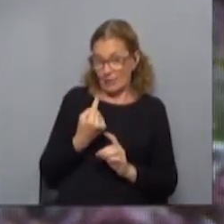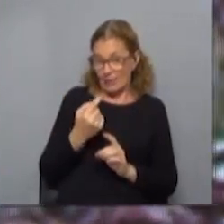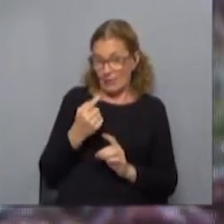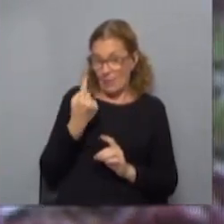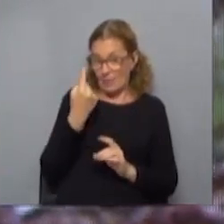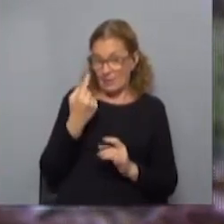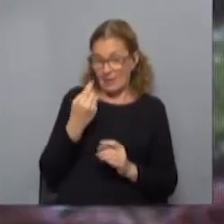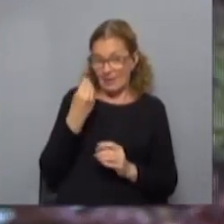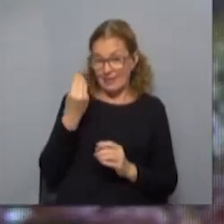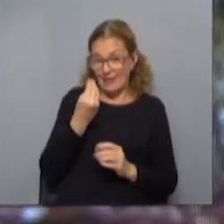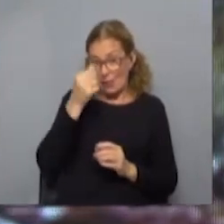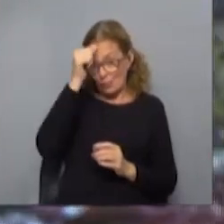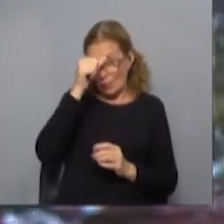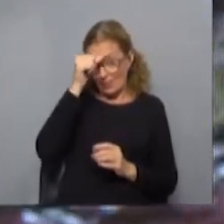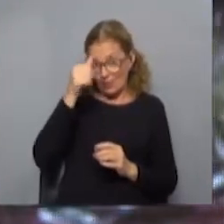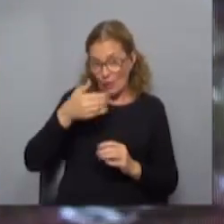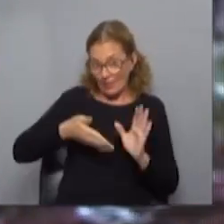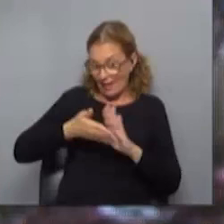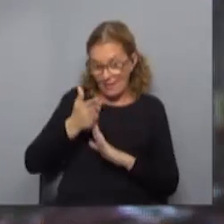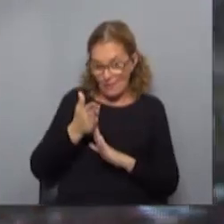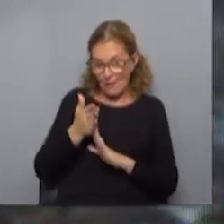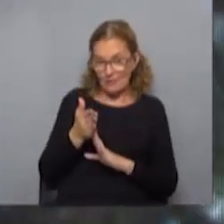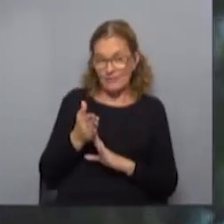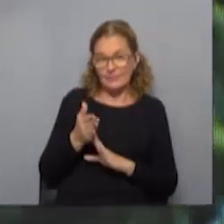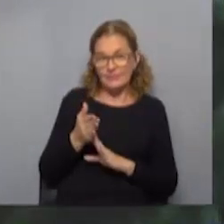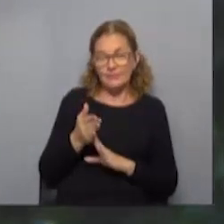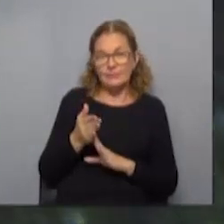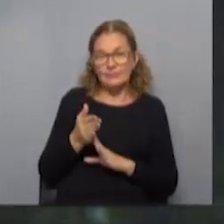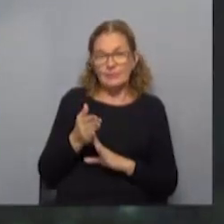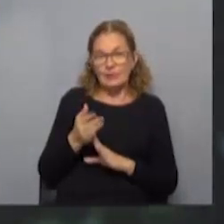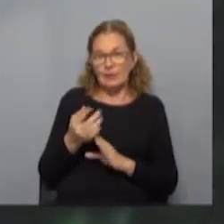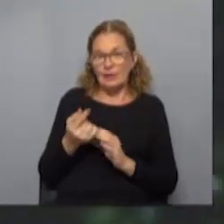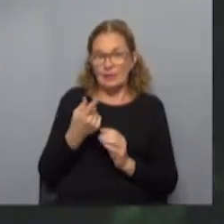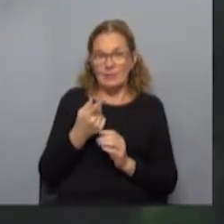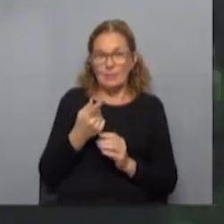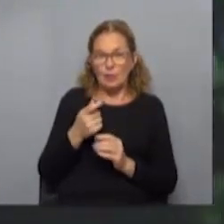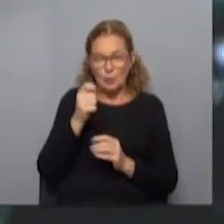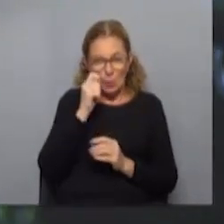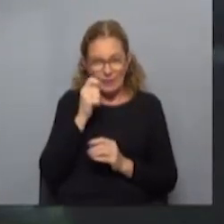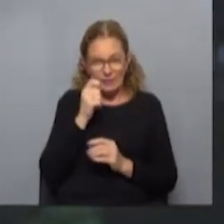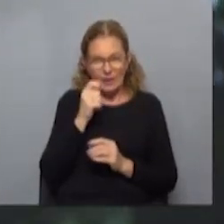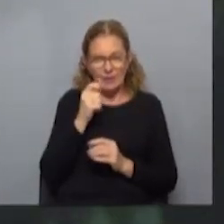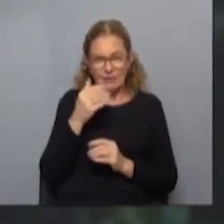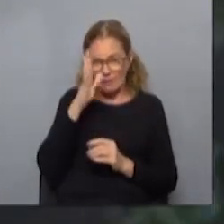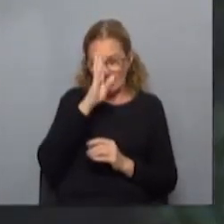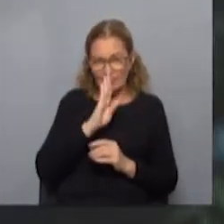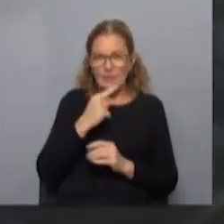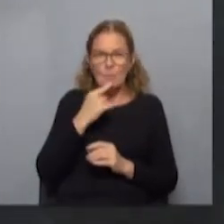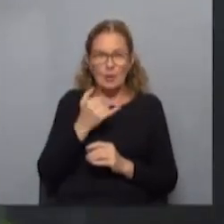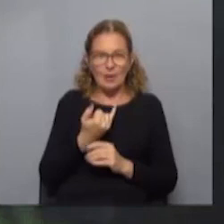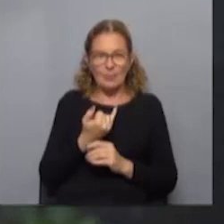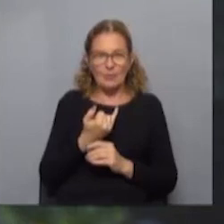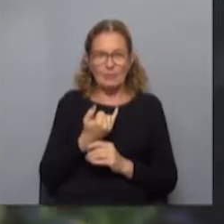hoy es el primer fin de semana que salimos. O sea, clientes nuestros, turistas de Brasil, por ejemplo,